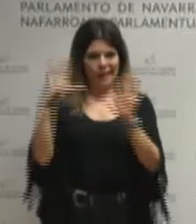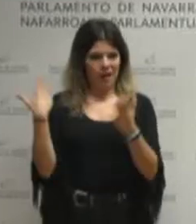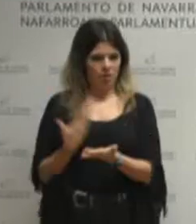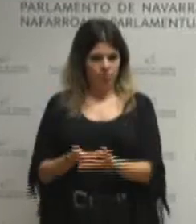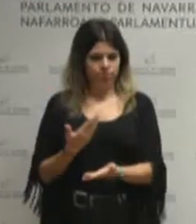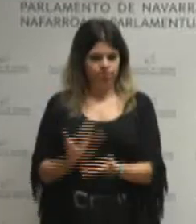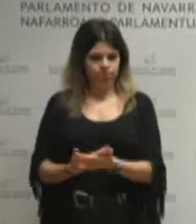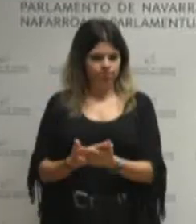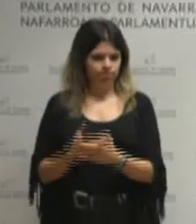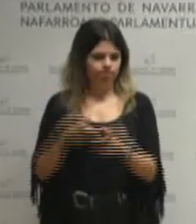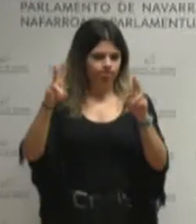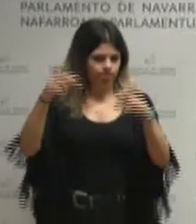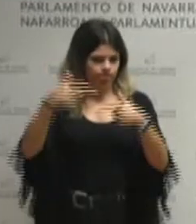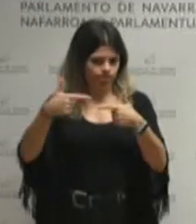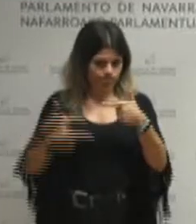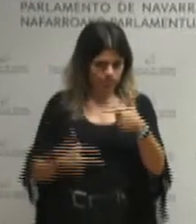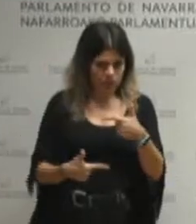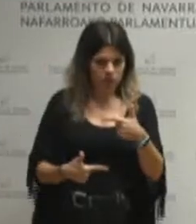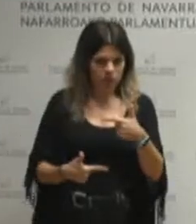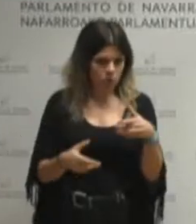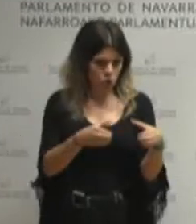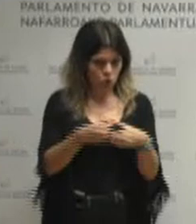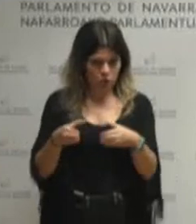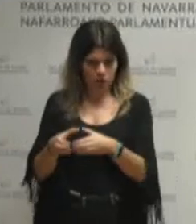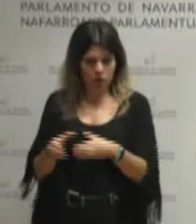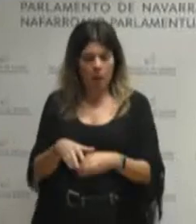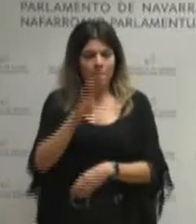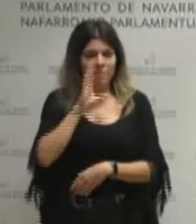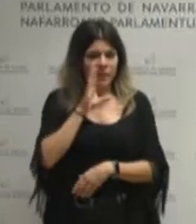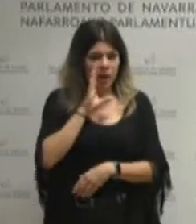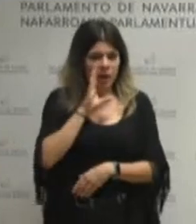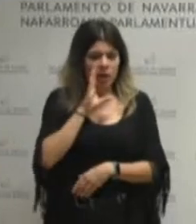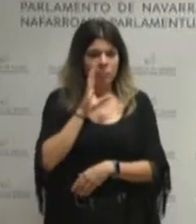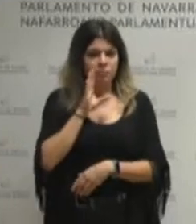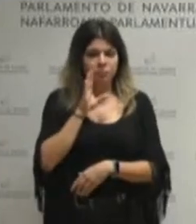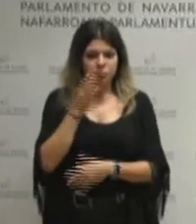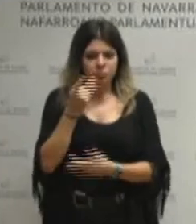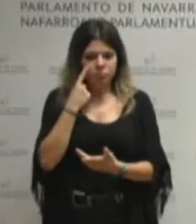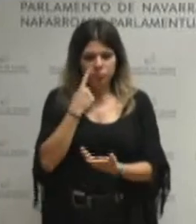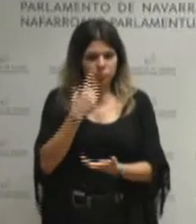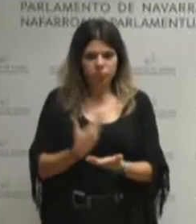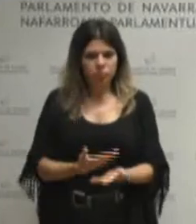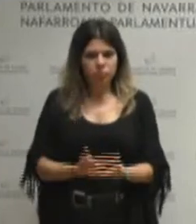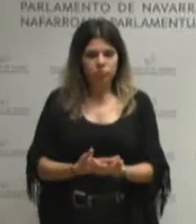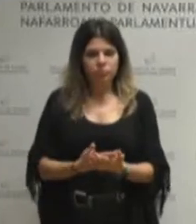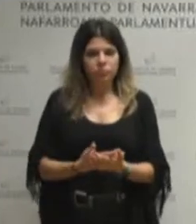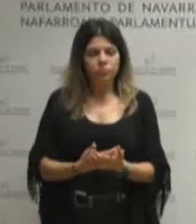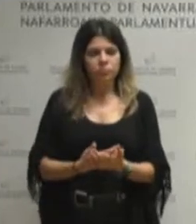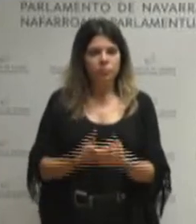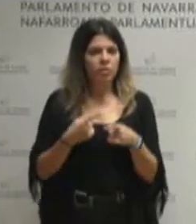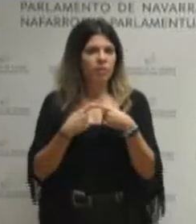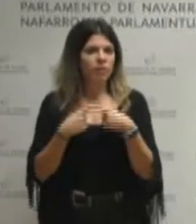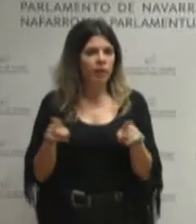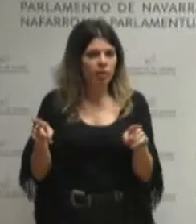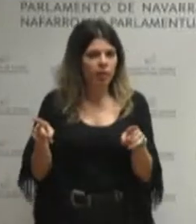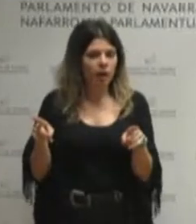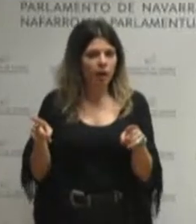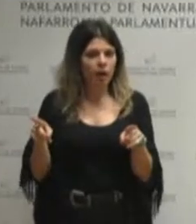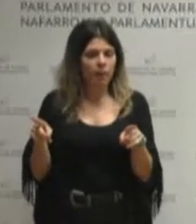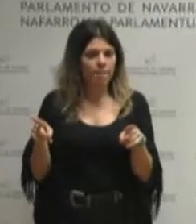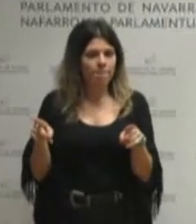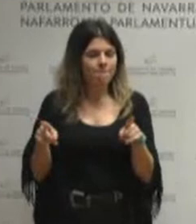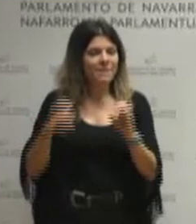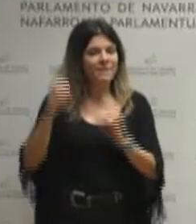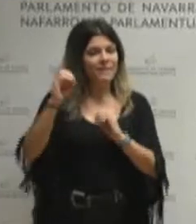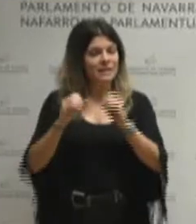en estas brechas en todos estos colectivos y no hay más que ver la diferencia en las